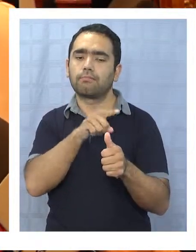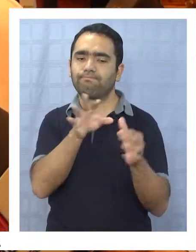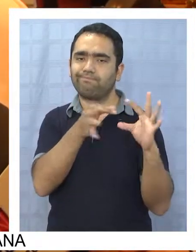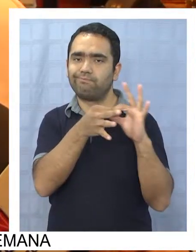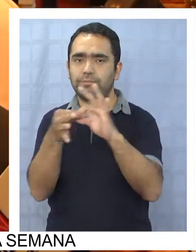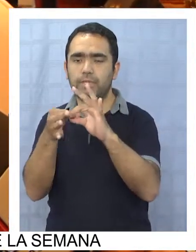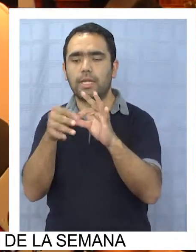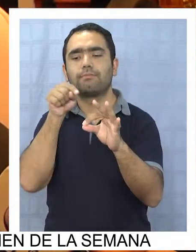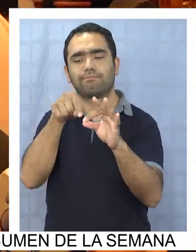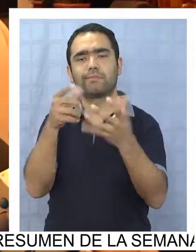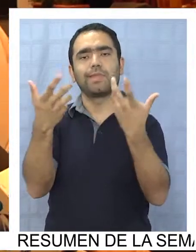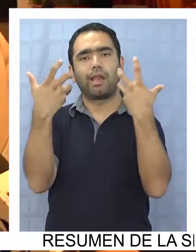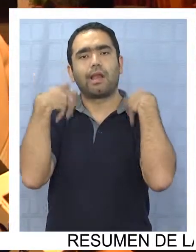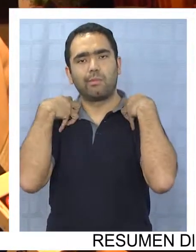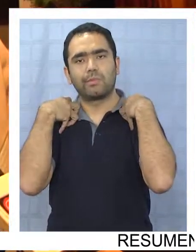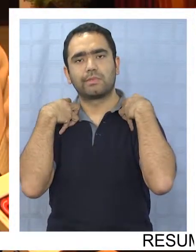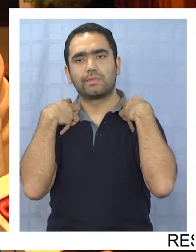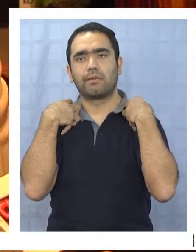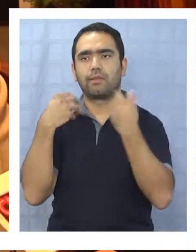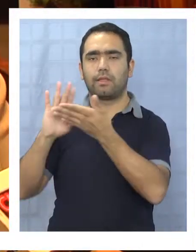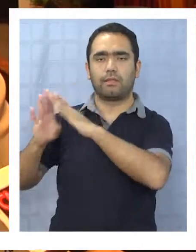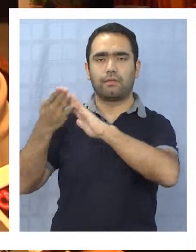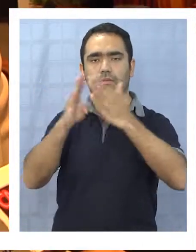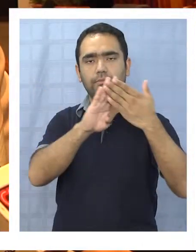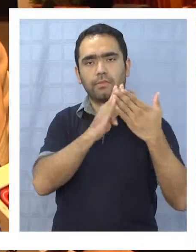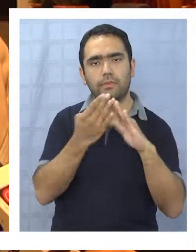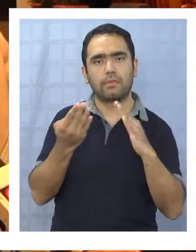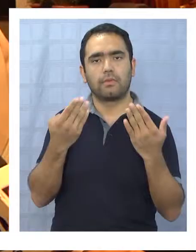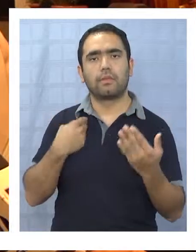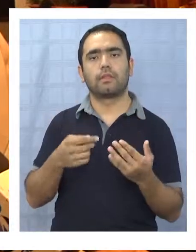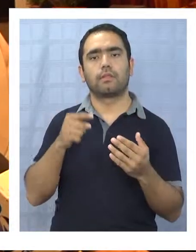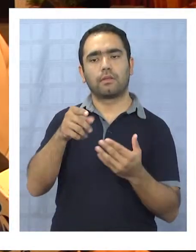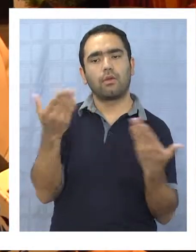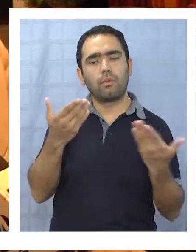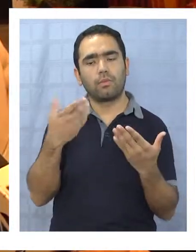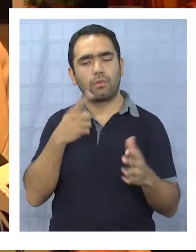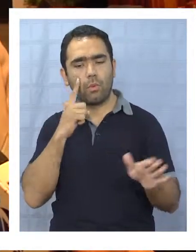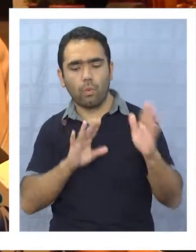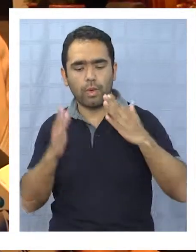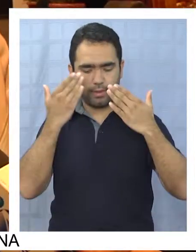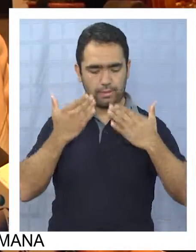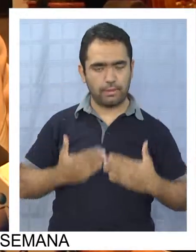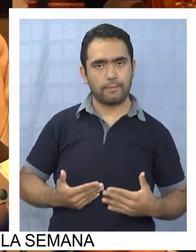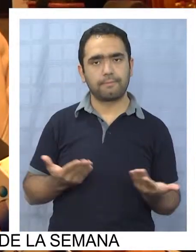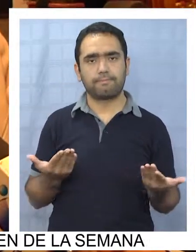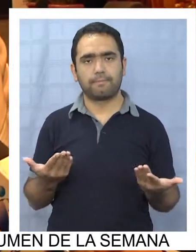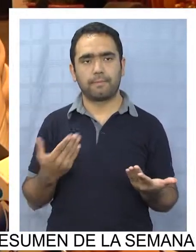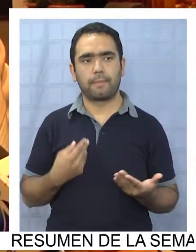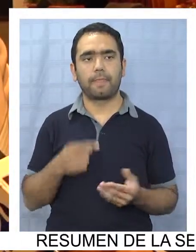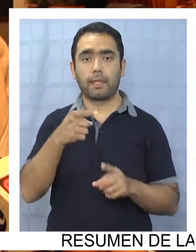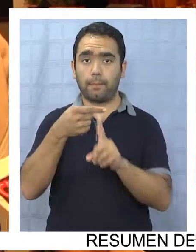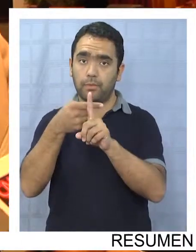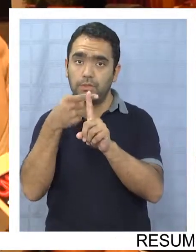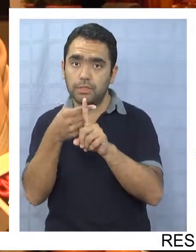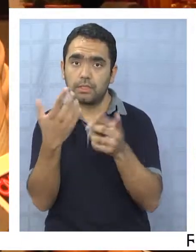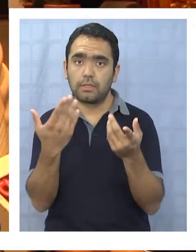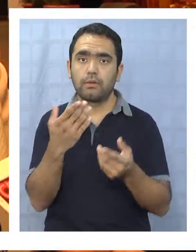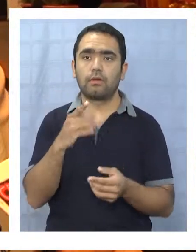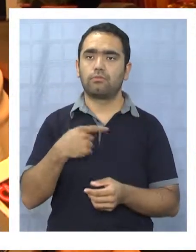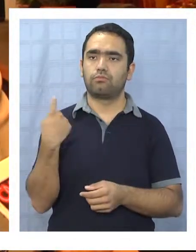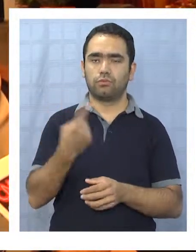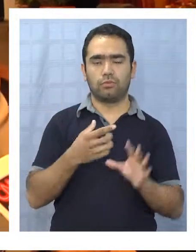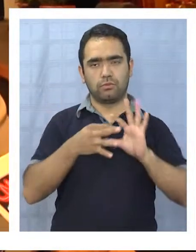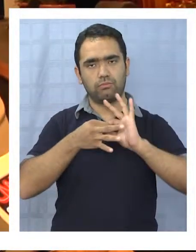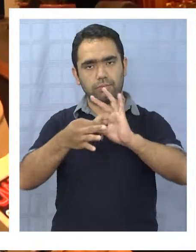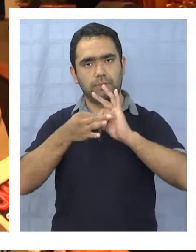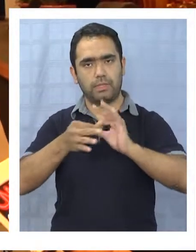responsabilidad que también tiene la comunidad hoy día en la generación de problemas de salud. Mirados en positivo lo que significa es que